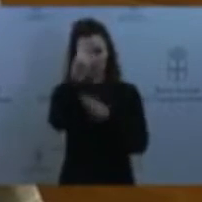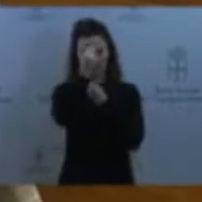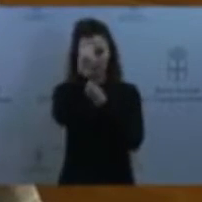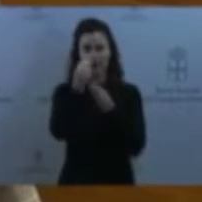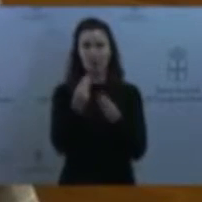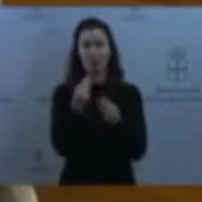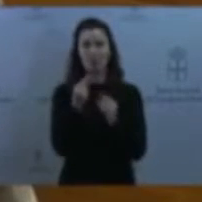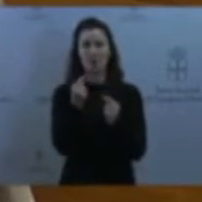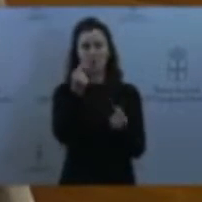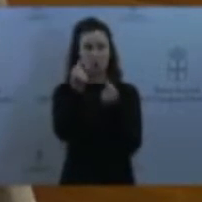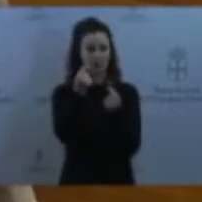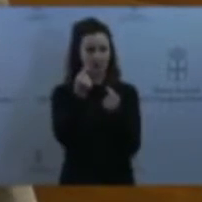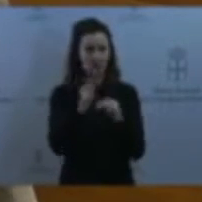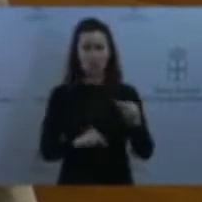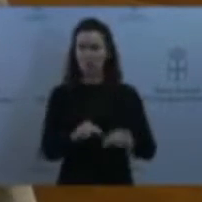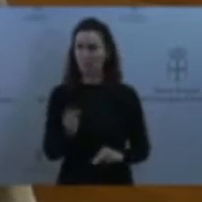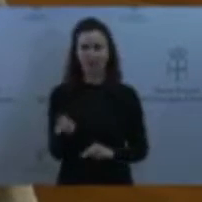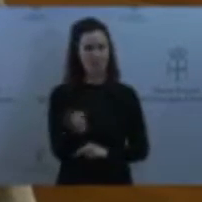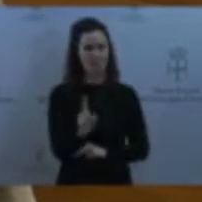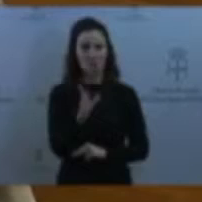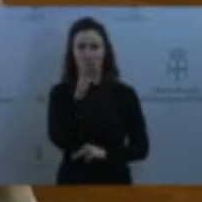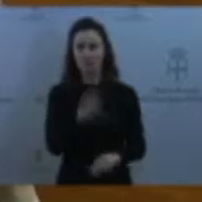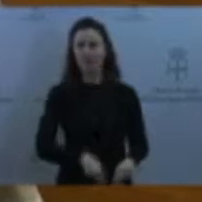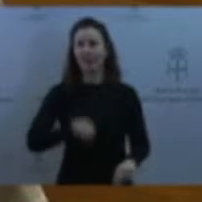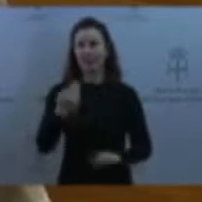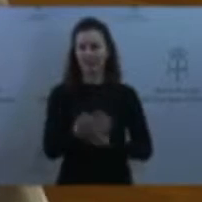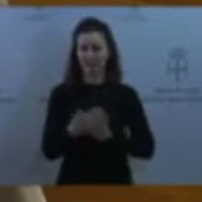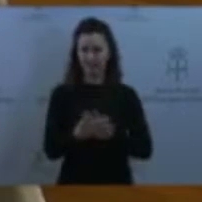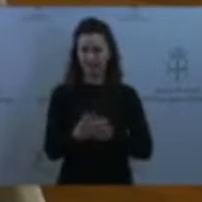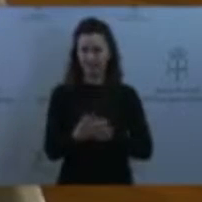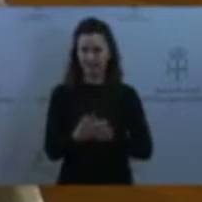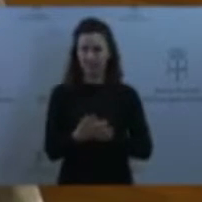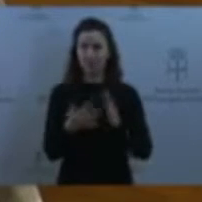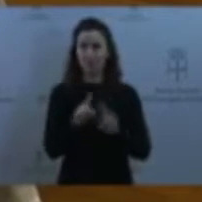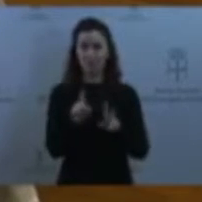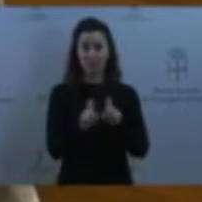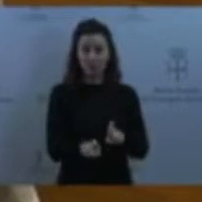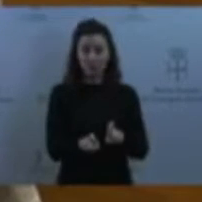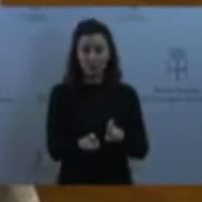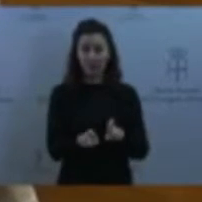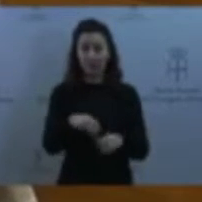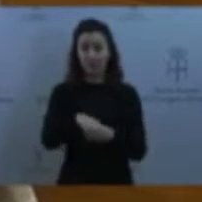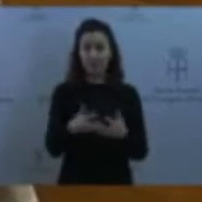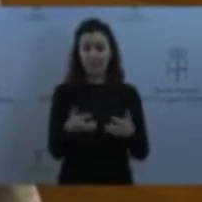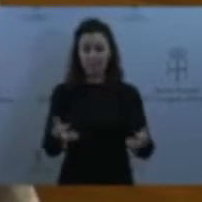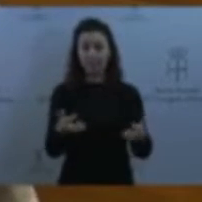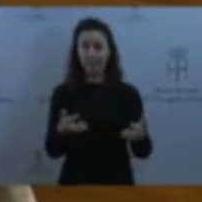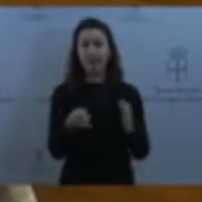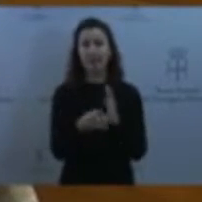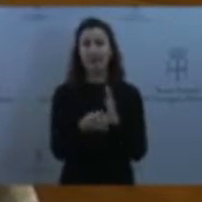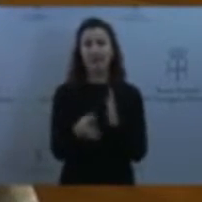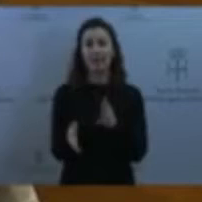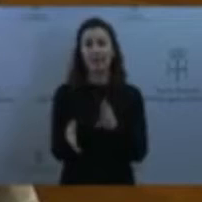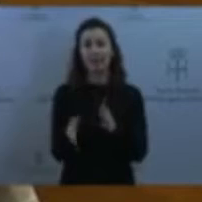más generales y que planteamos en la pregunta y que se refieren a cómo se garantiza la calidad ambiental y a la vez se cubren las